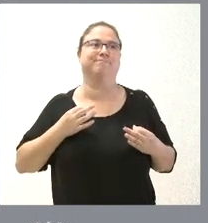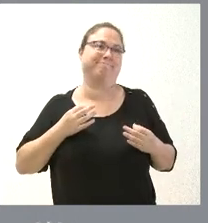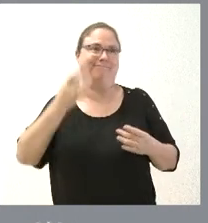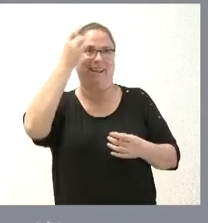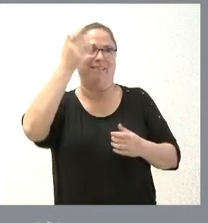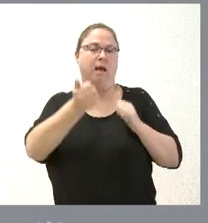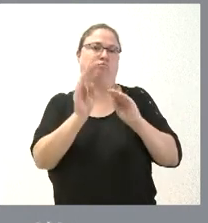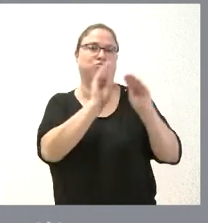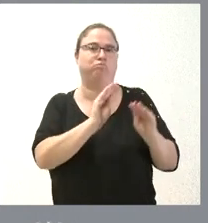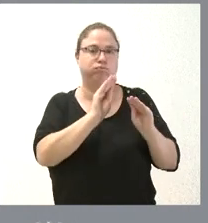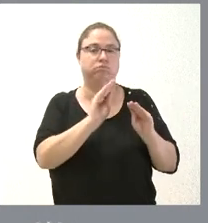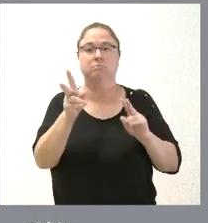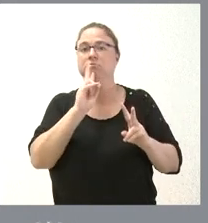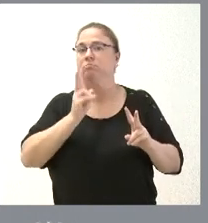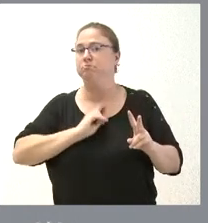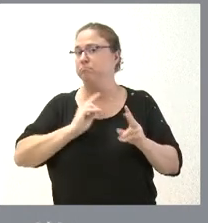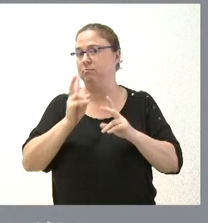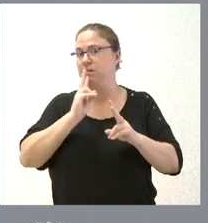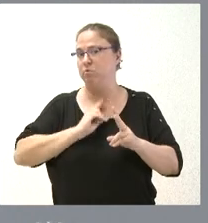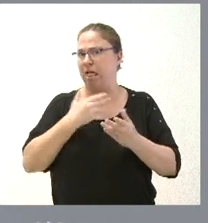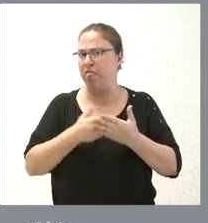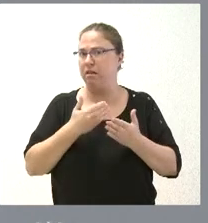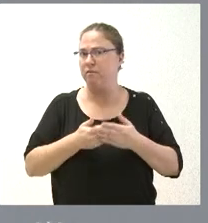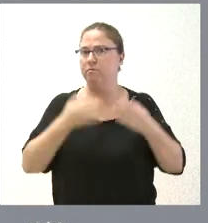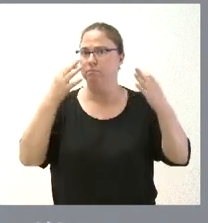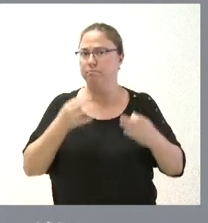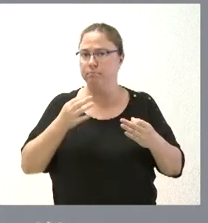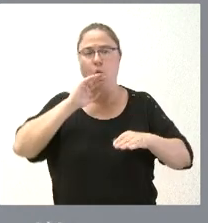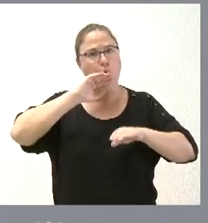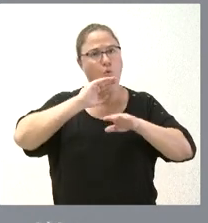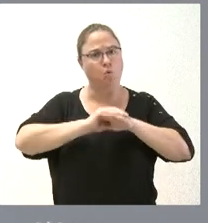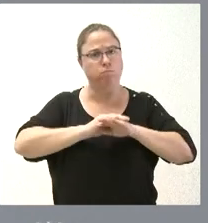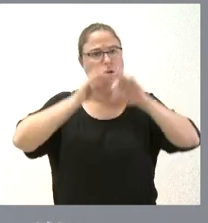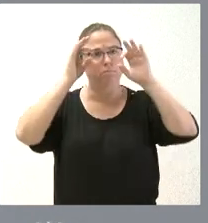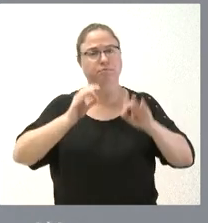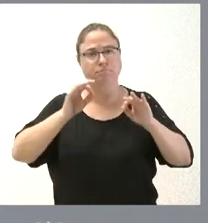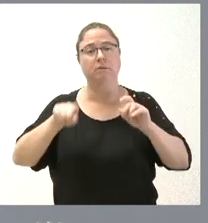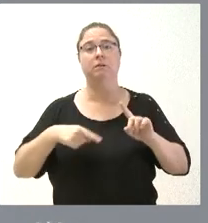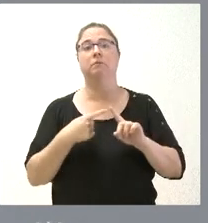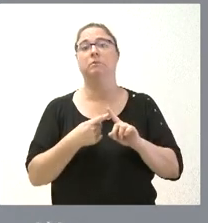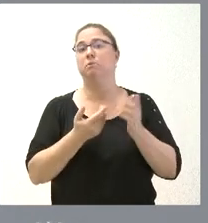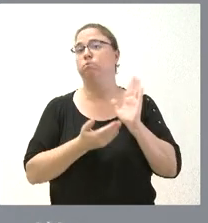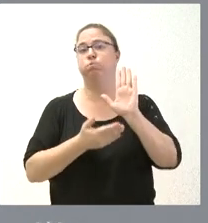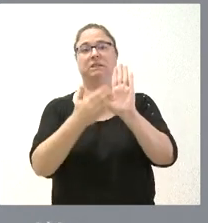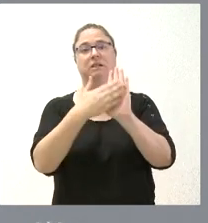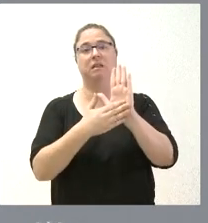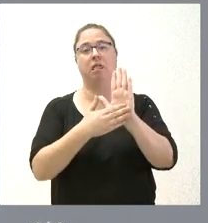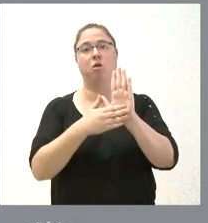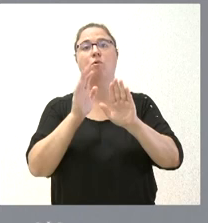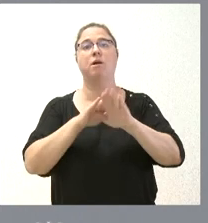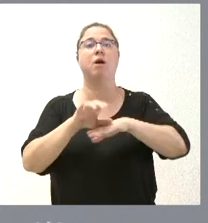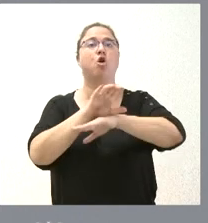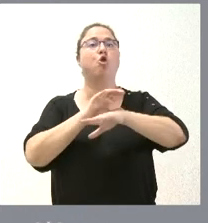creatividad y nos informaron, nos certificaron del cumplimiento de la misma y eso es lo que han presentado ante la